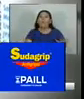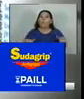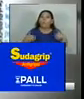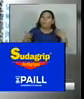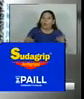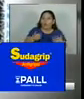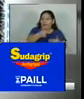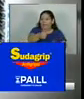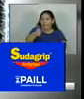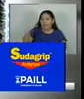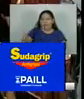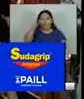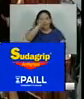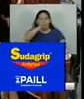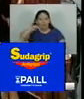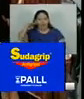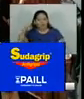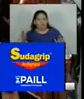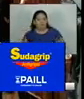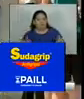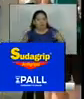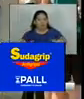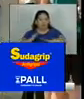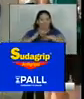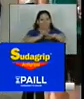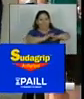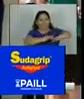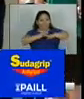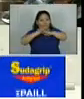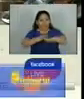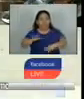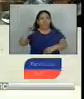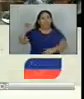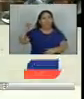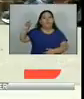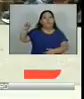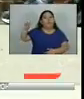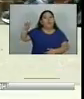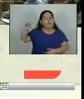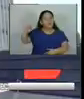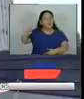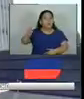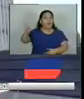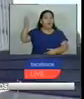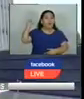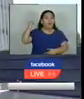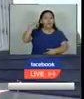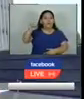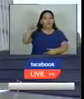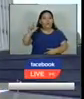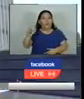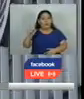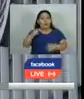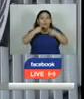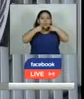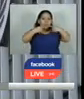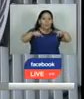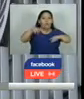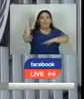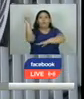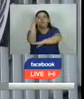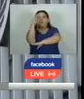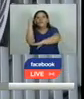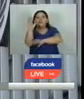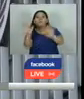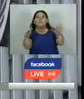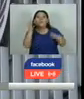respuesta que tuvieron los países con respecto al virus la organización mundial de la salud en julio del 2022 declaró una emergencia de